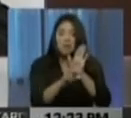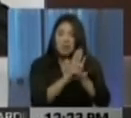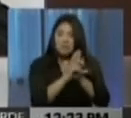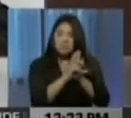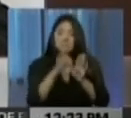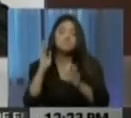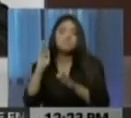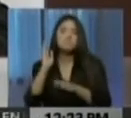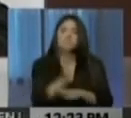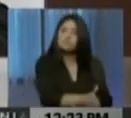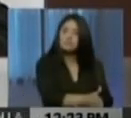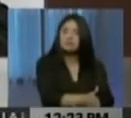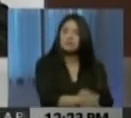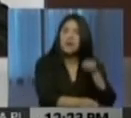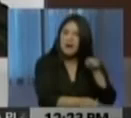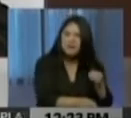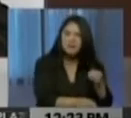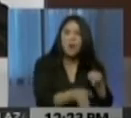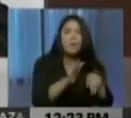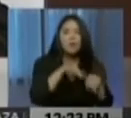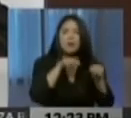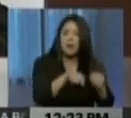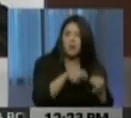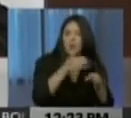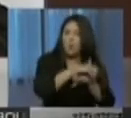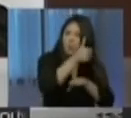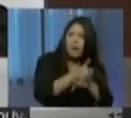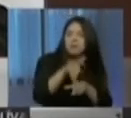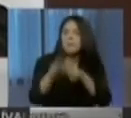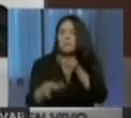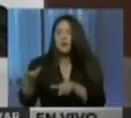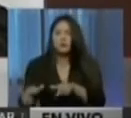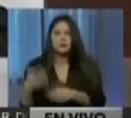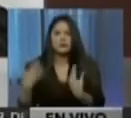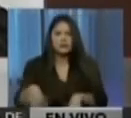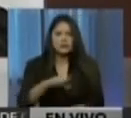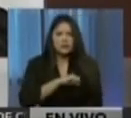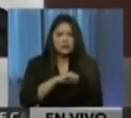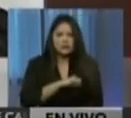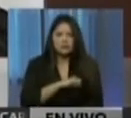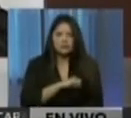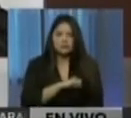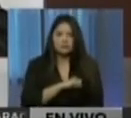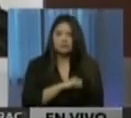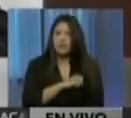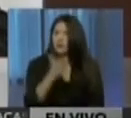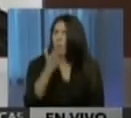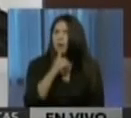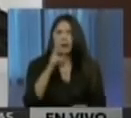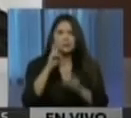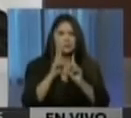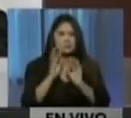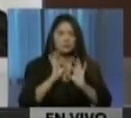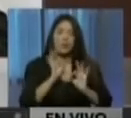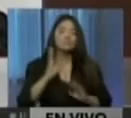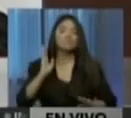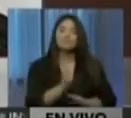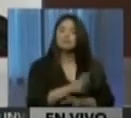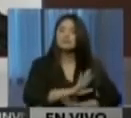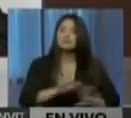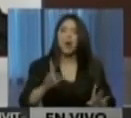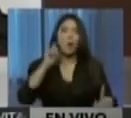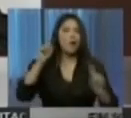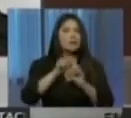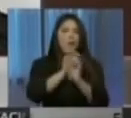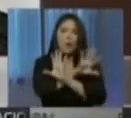nuestro pueblo en la desesperanza y el terror. No habrá impunidad para los violentos. Nuestro objetivo es firme,